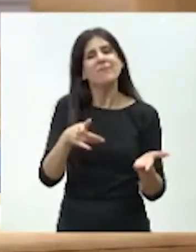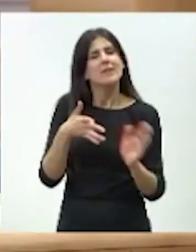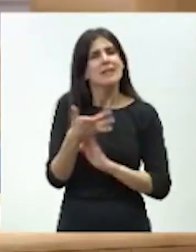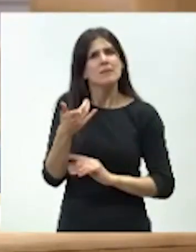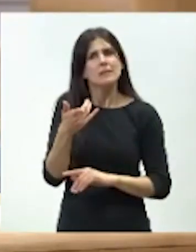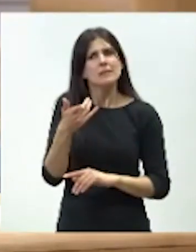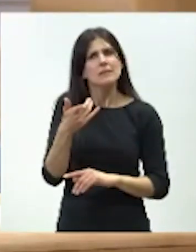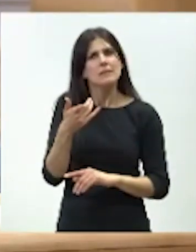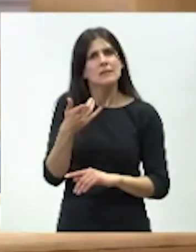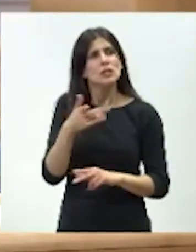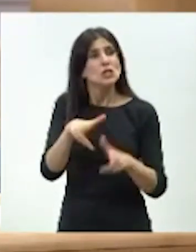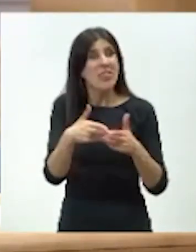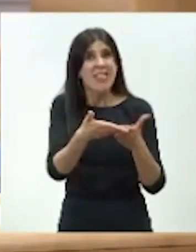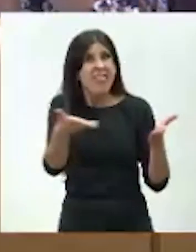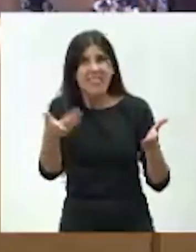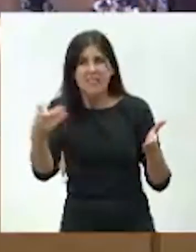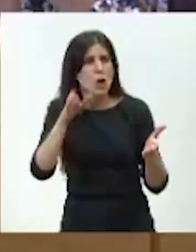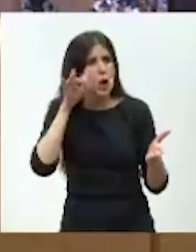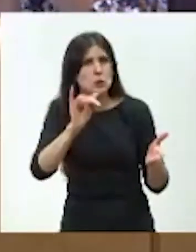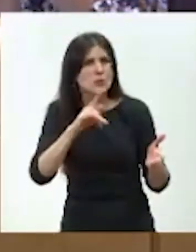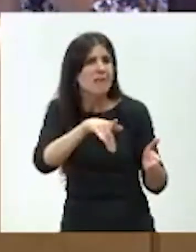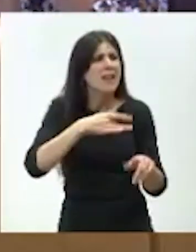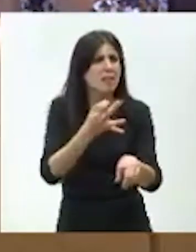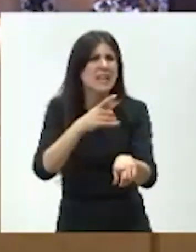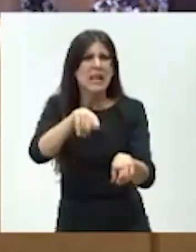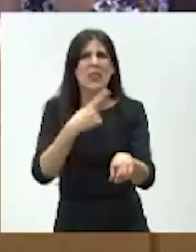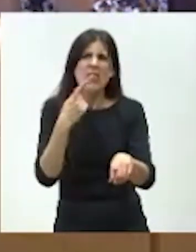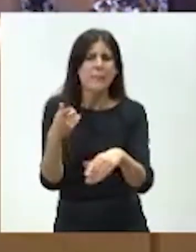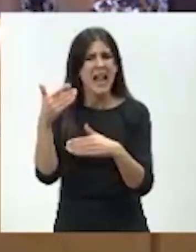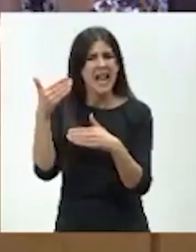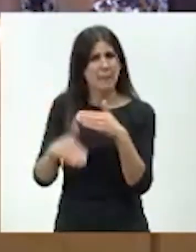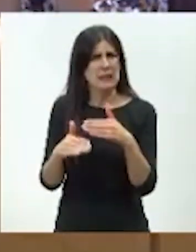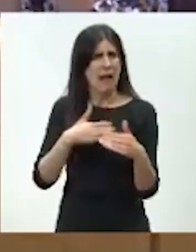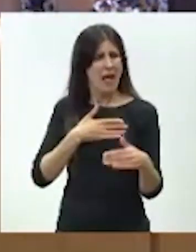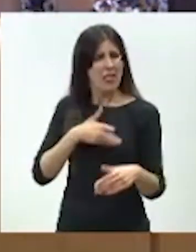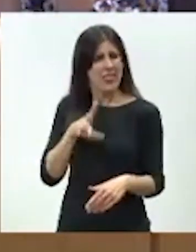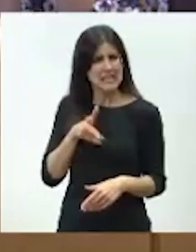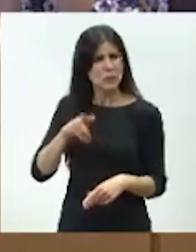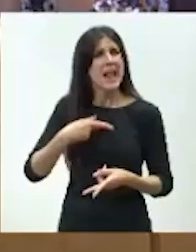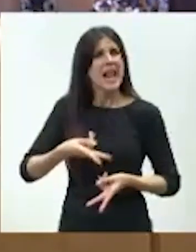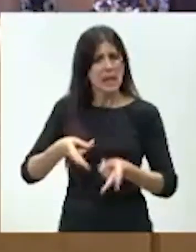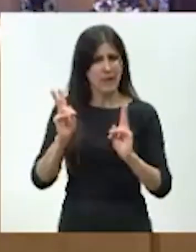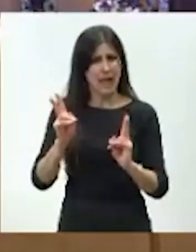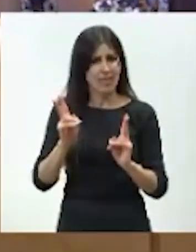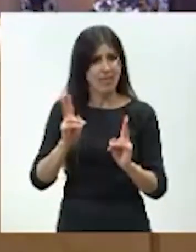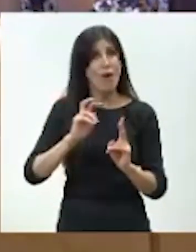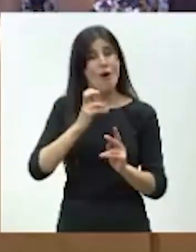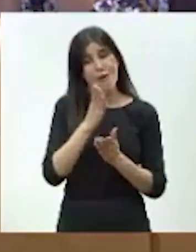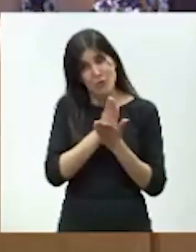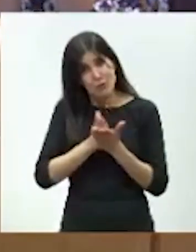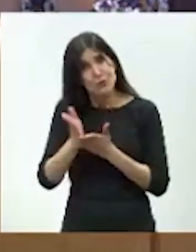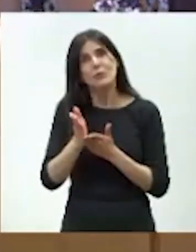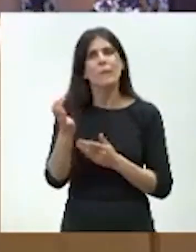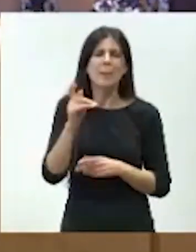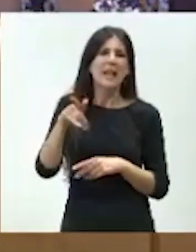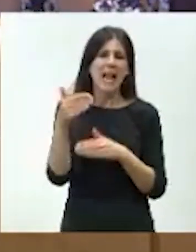mitad de la sociedad que les decían que les estaban limitando sus derechos y libertades y, por otro lado, estaban